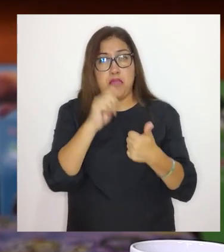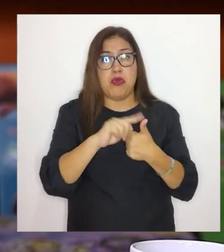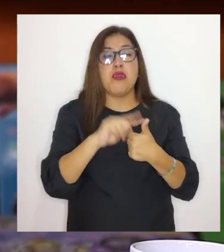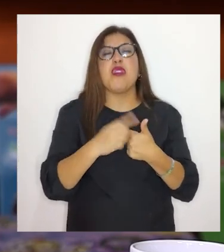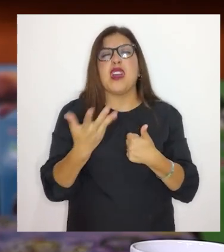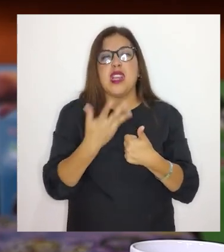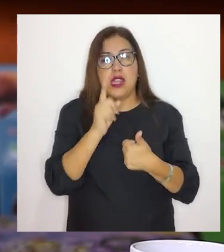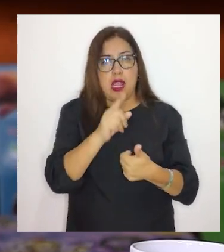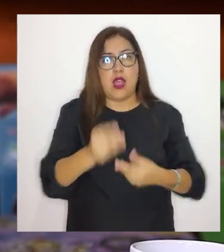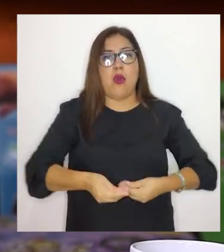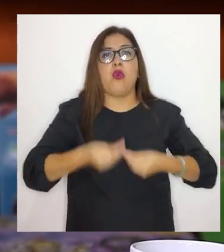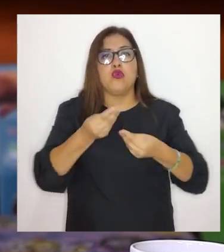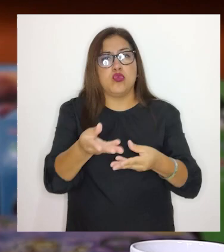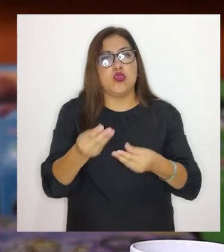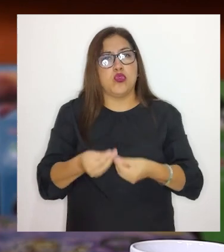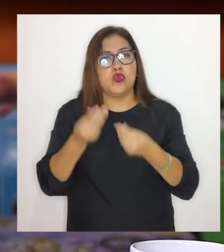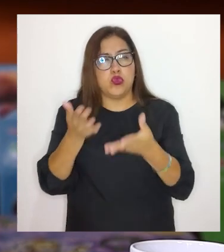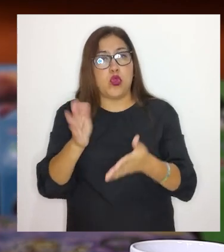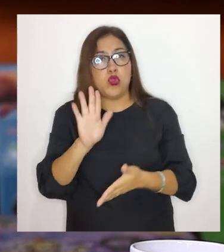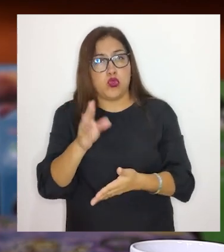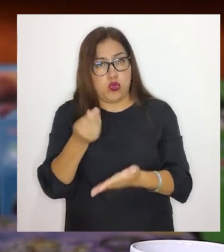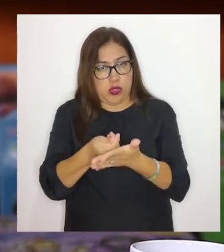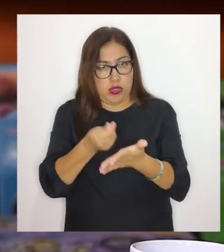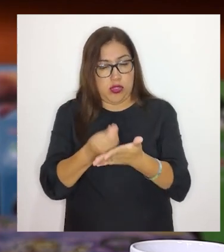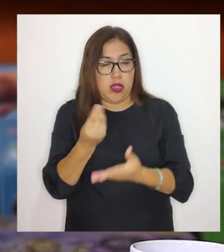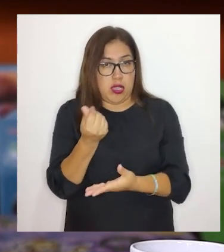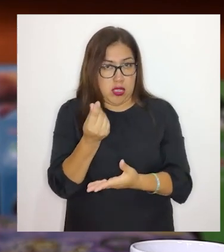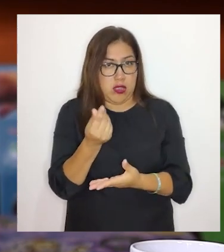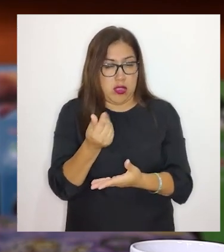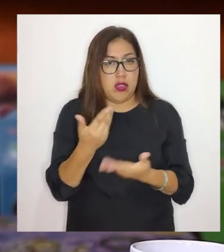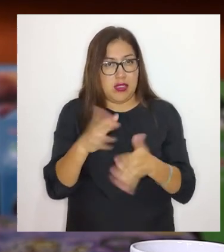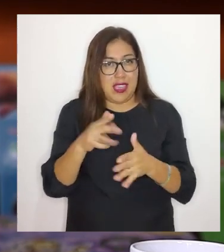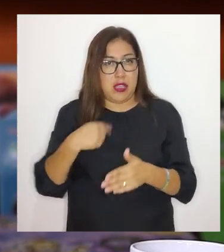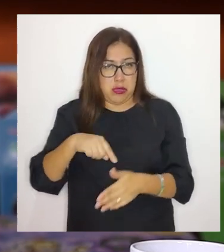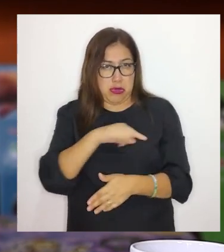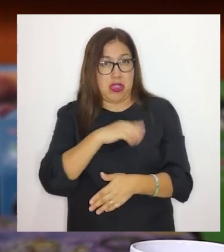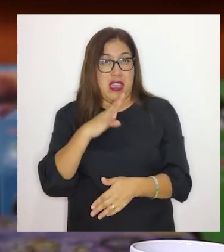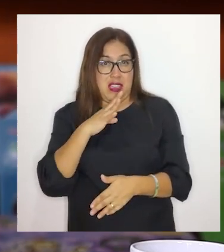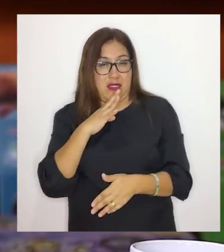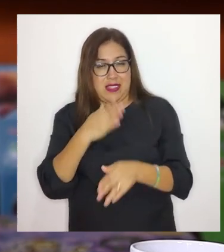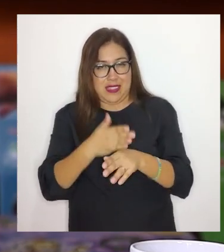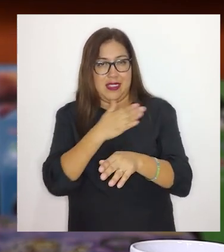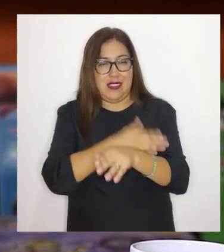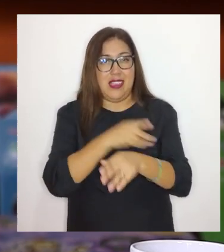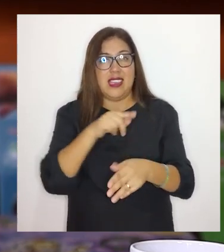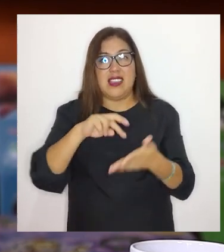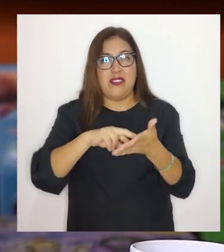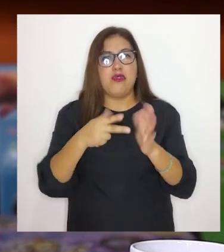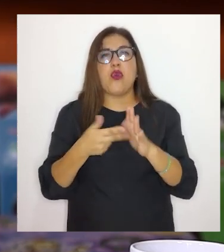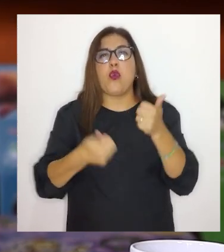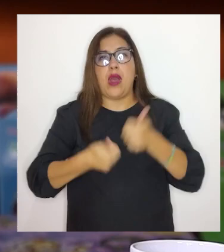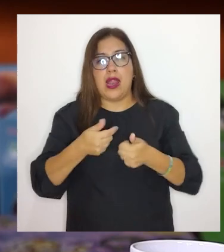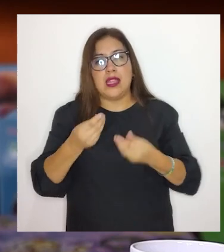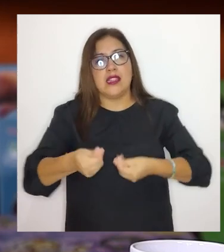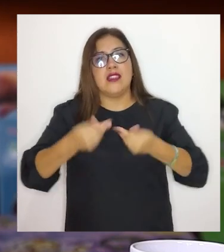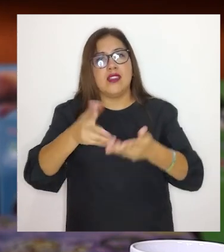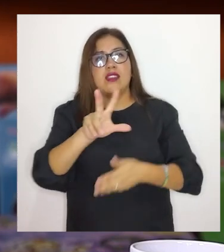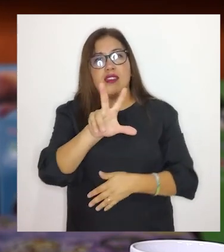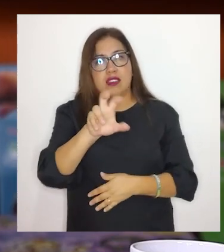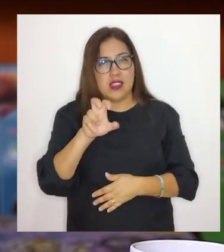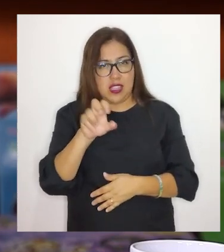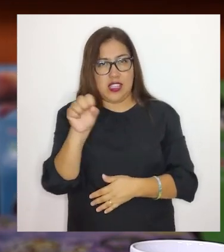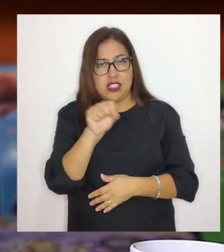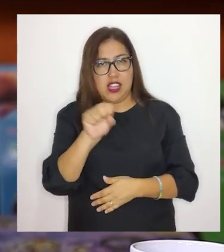trabajo. Uno es el otorgamiento de la subvención, que es la que ya nos hemos referido, que consiste en una